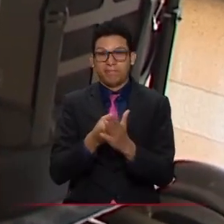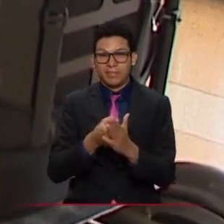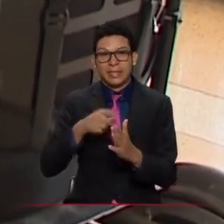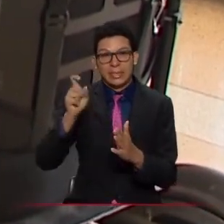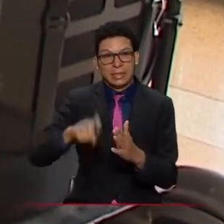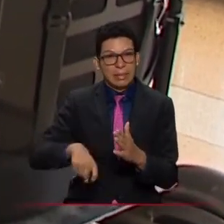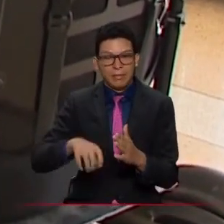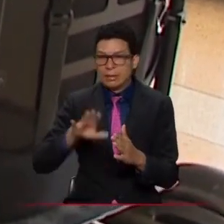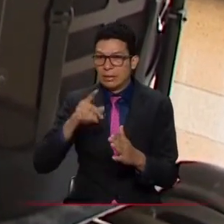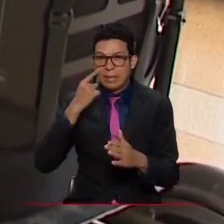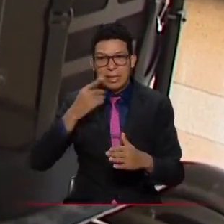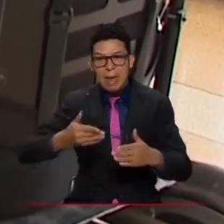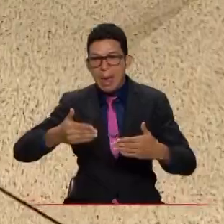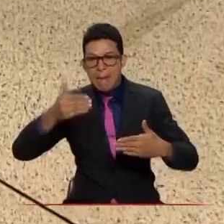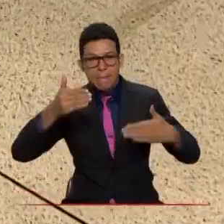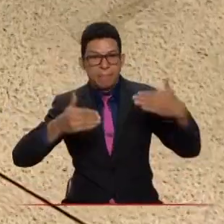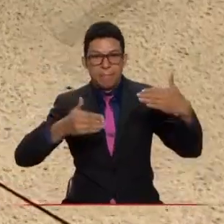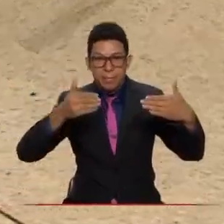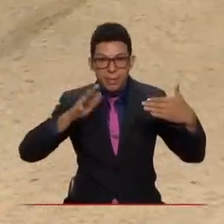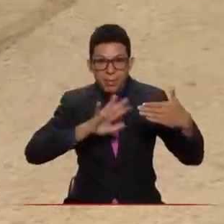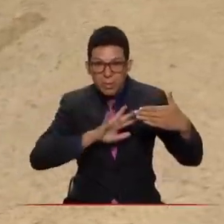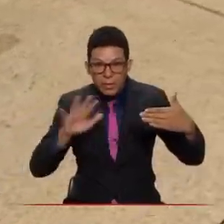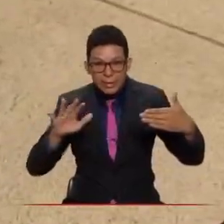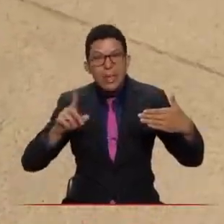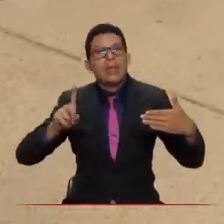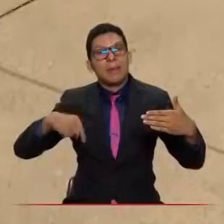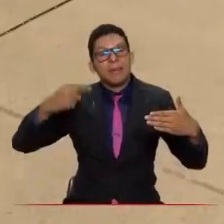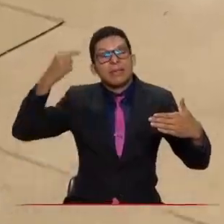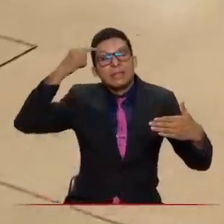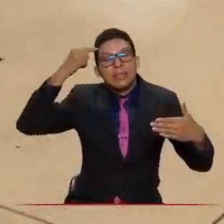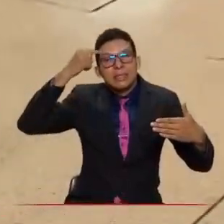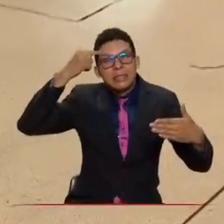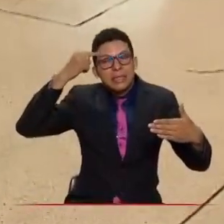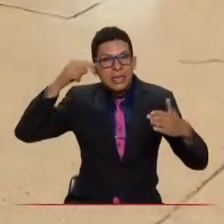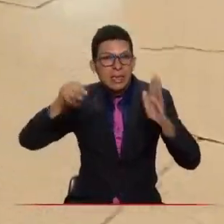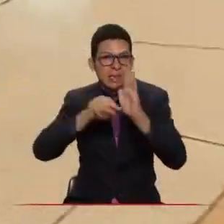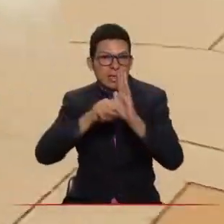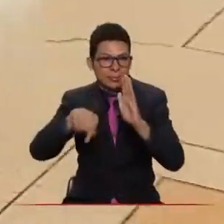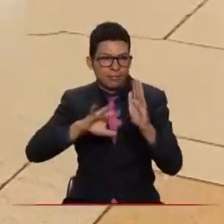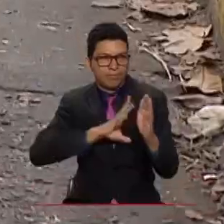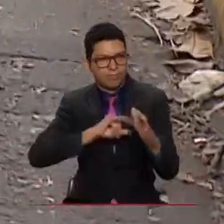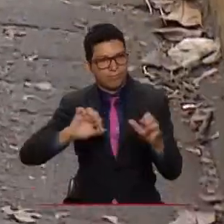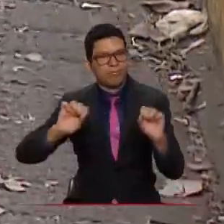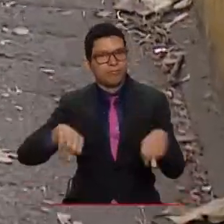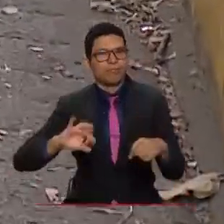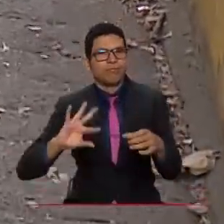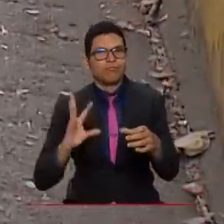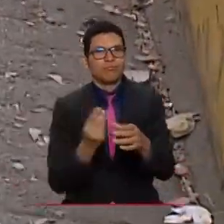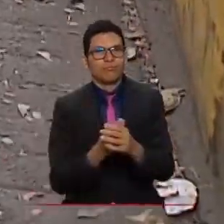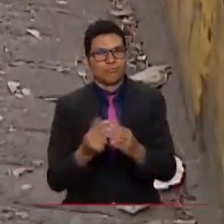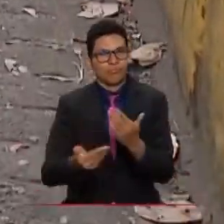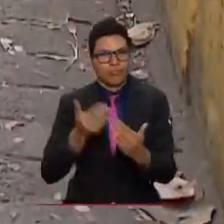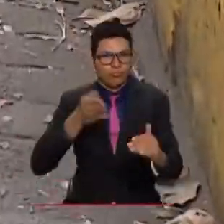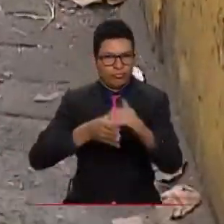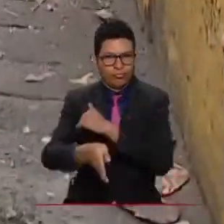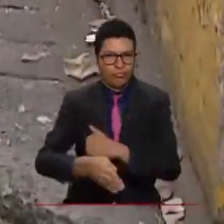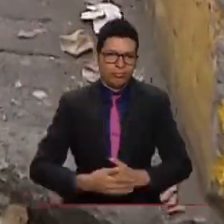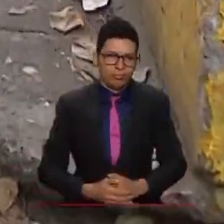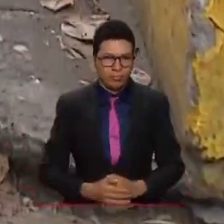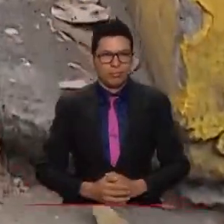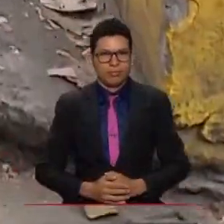derrumbar los muros, no solo estructurales, también mentales, para hacer de Cali una ciudad incluyente y de fácil acceso.